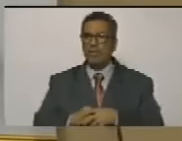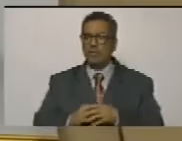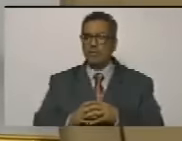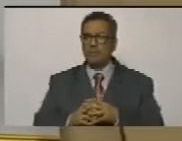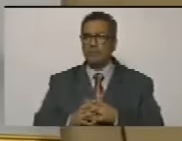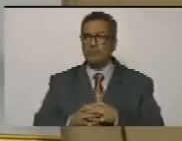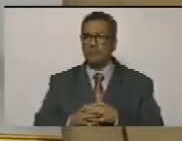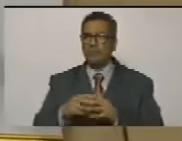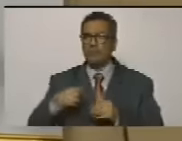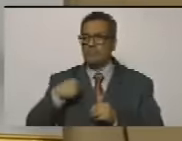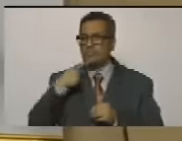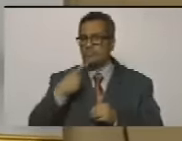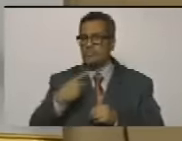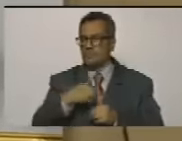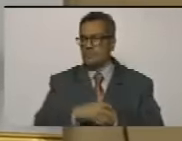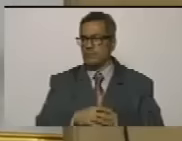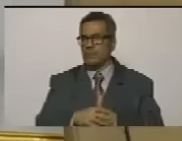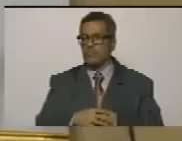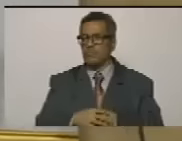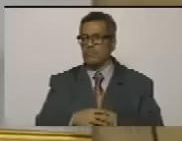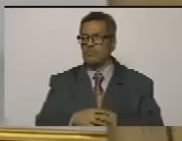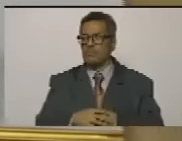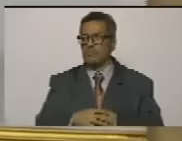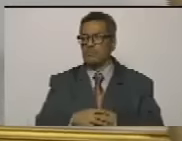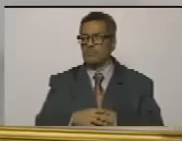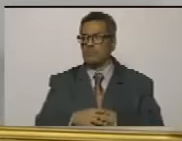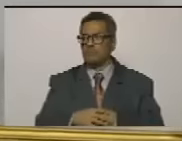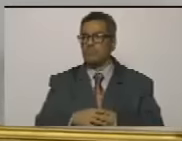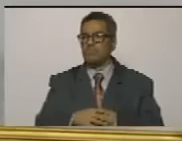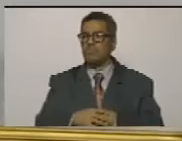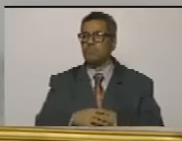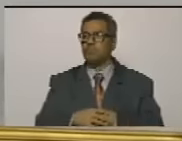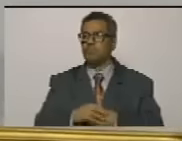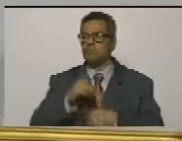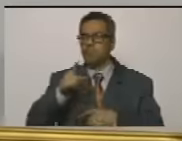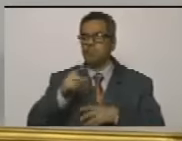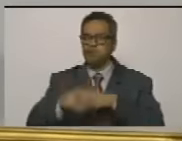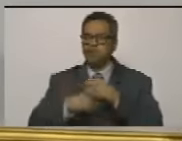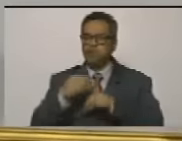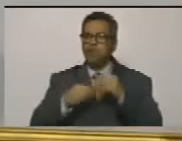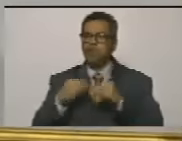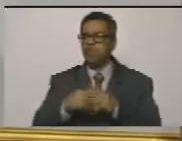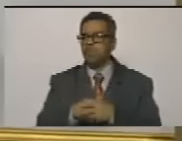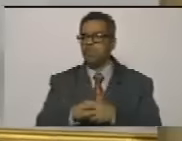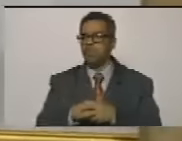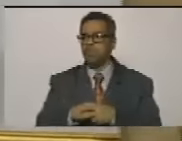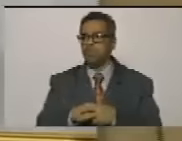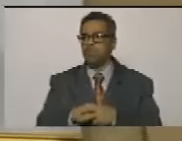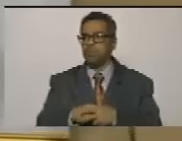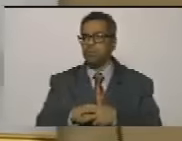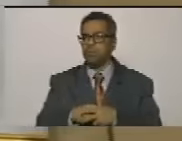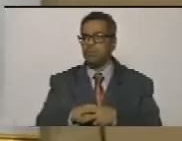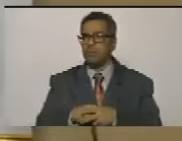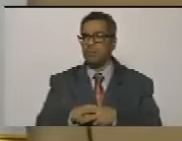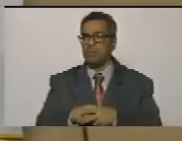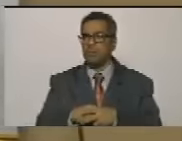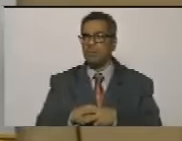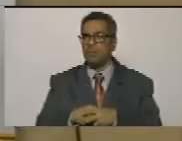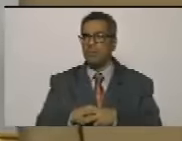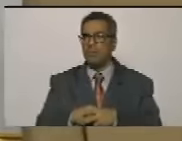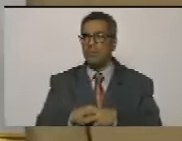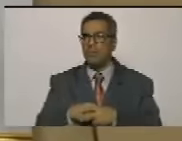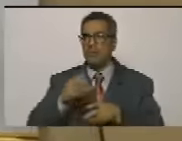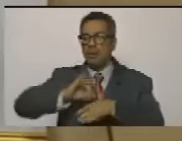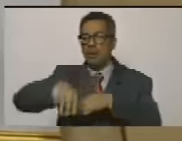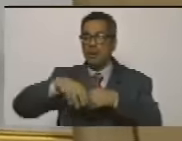dicen que van a tomar unas unidades militares